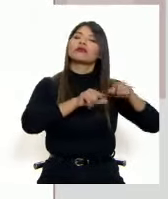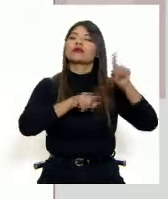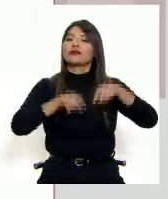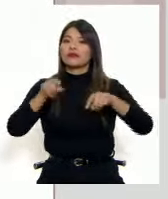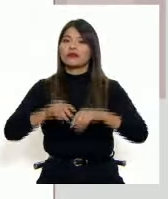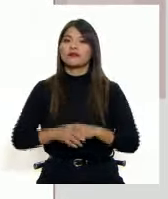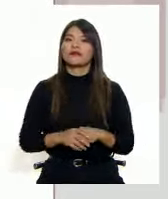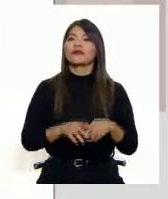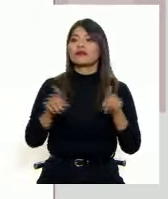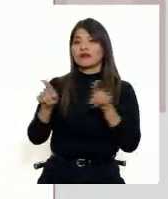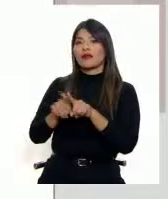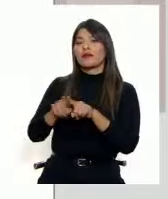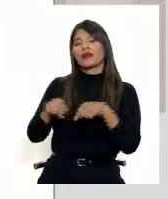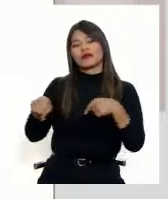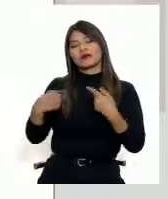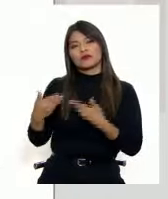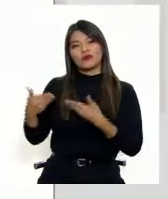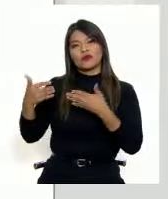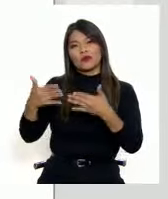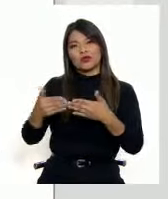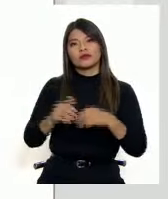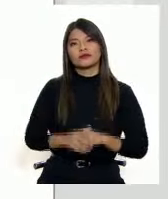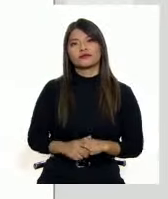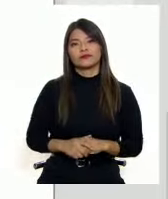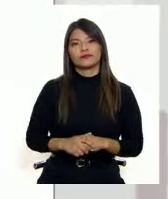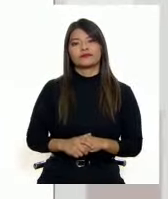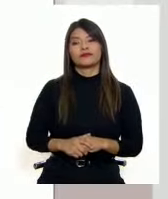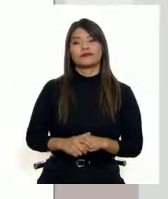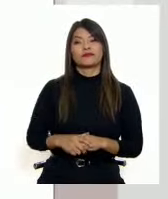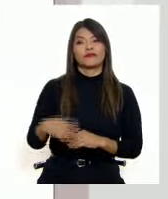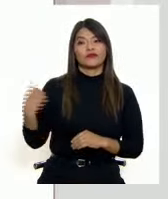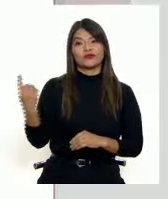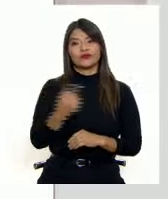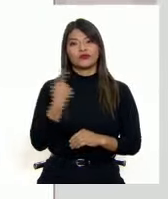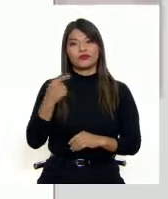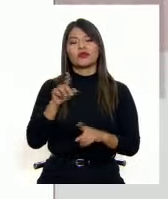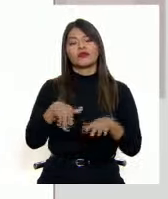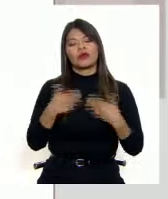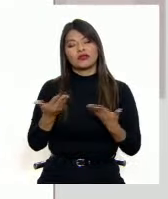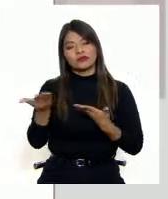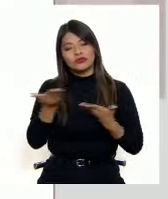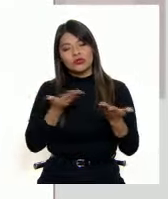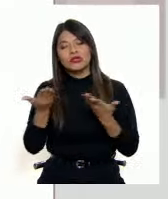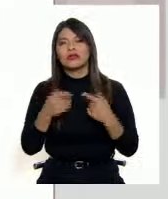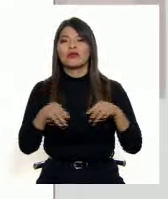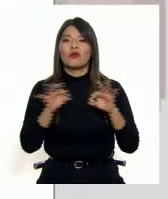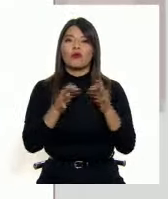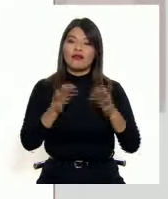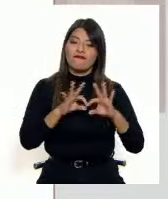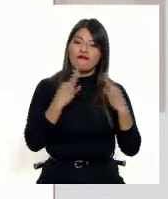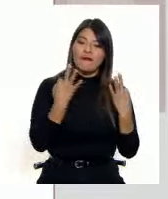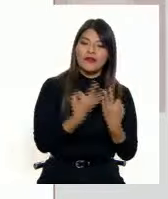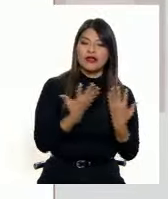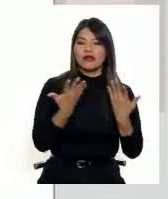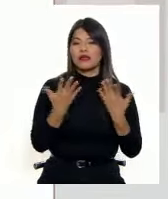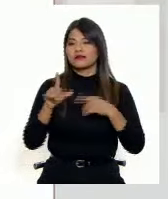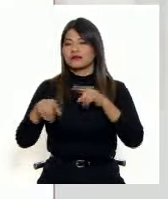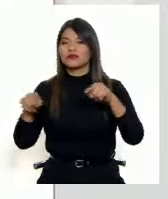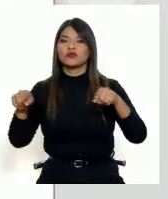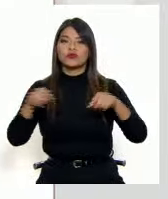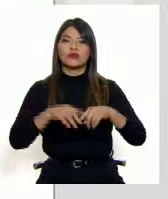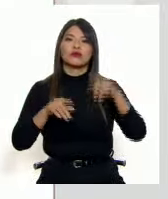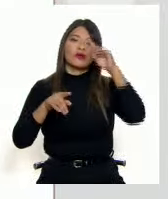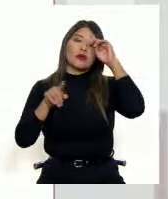Asimismo, expresa sus condolencias por la víctima mortal y solidaridad con las familias de los afectados